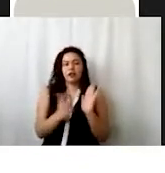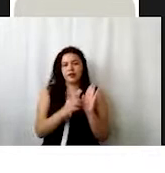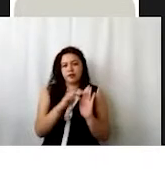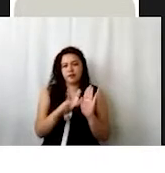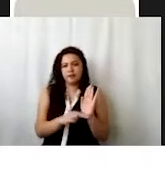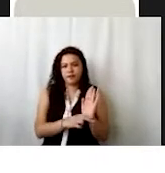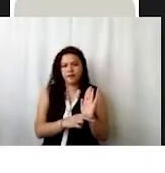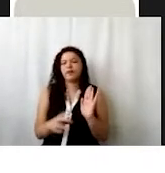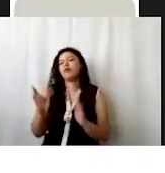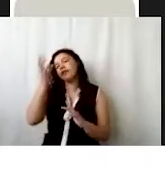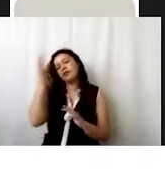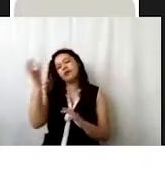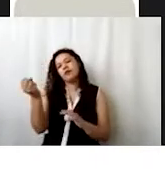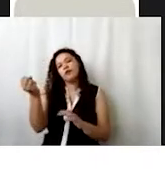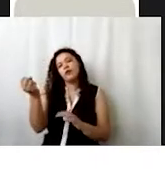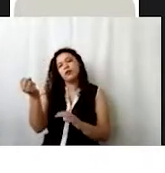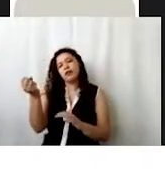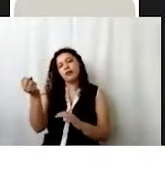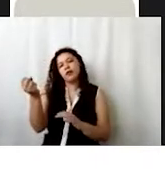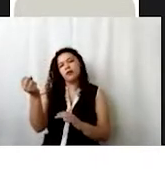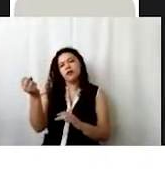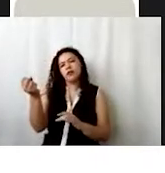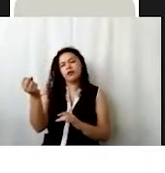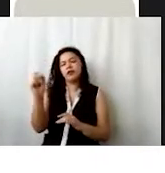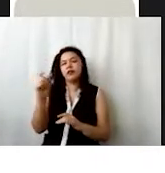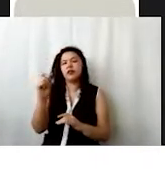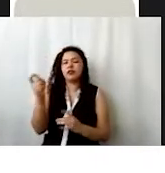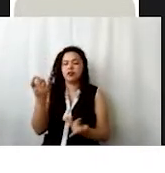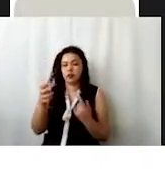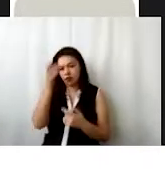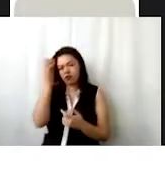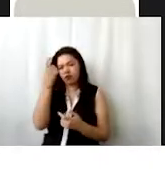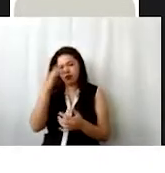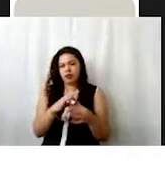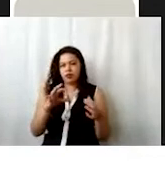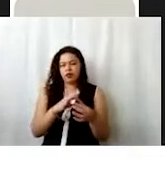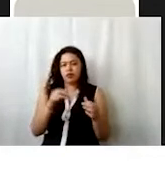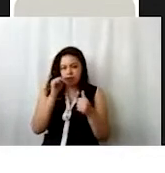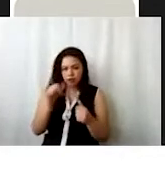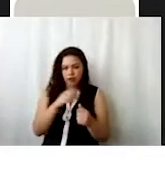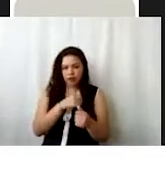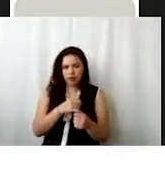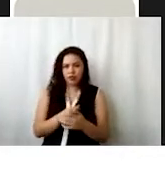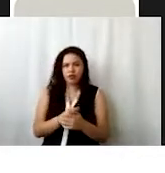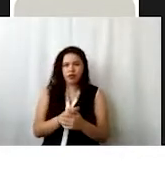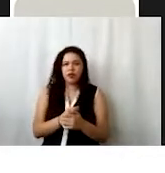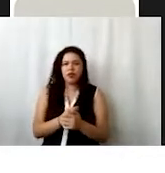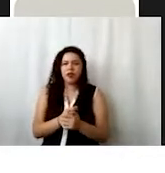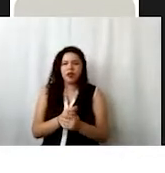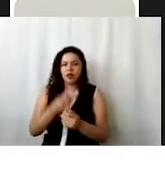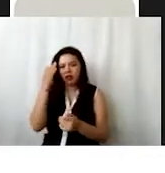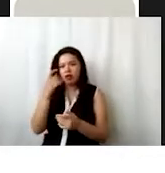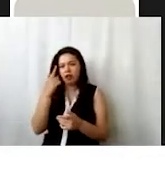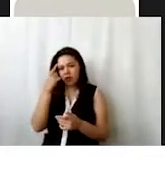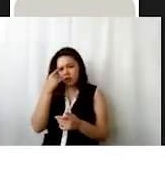marco conceptual en donde vamos a retomar algunos conceptos de los programas asistenciales. Vamos a tener una etapa para formular,